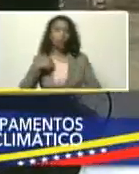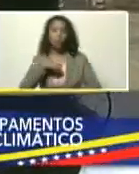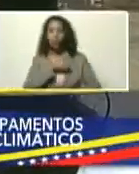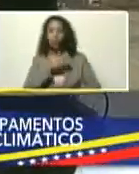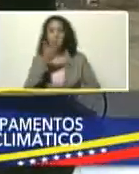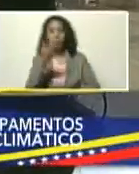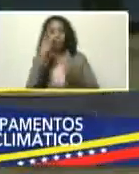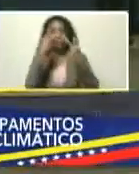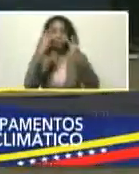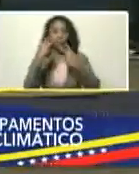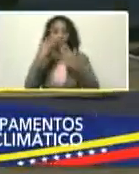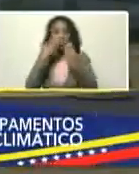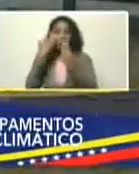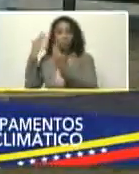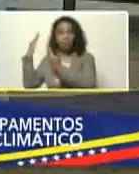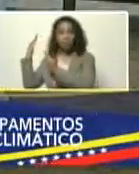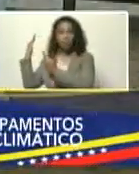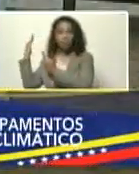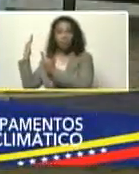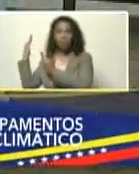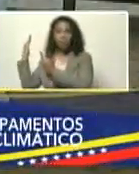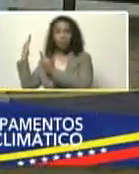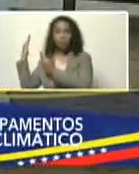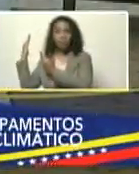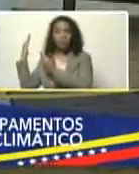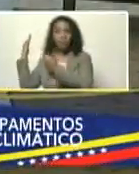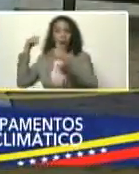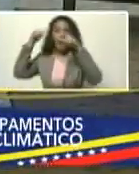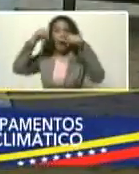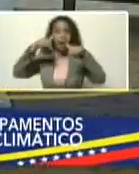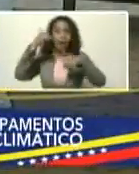como usted ve, a nuestras espaldas, aquí hay,